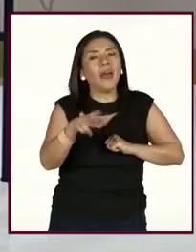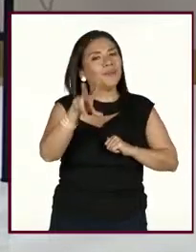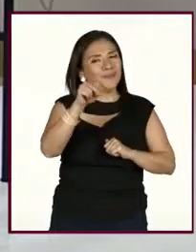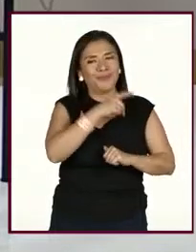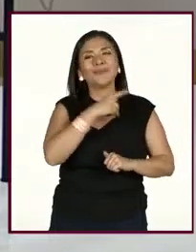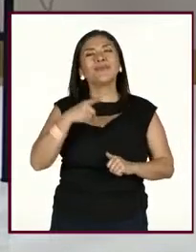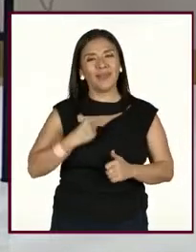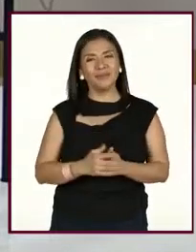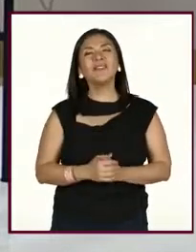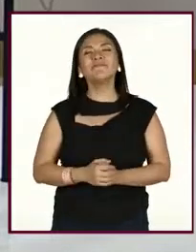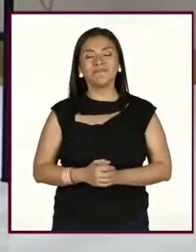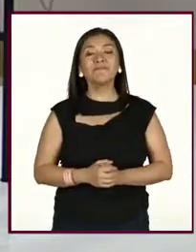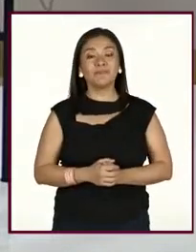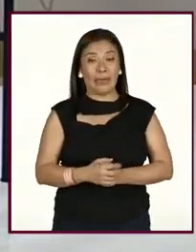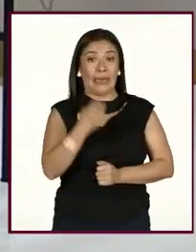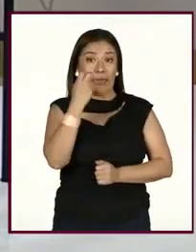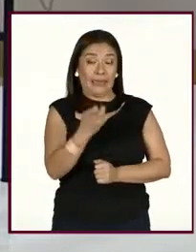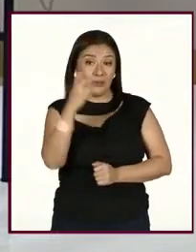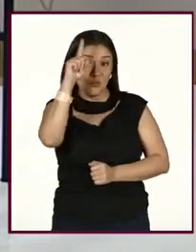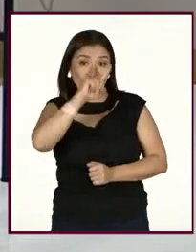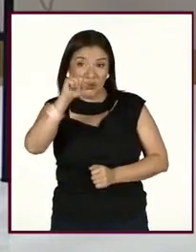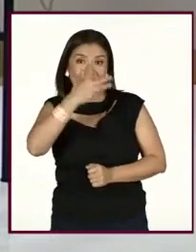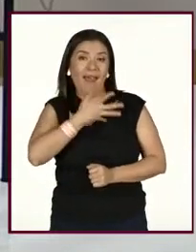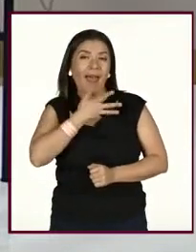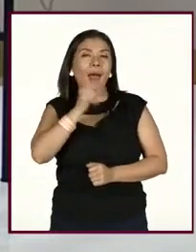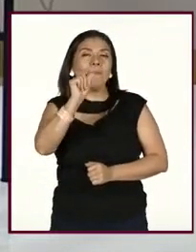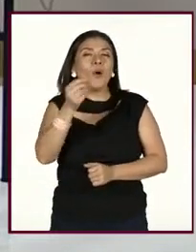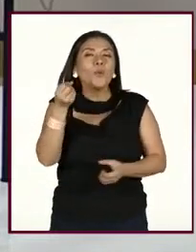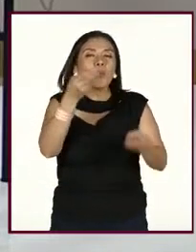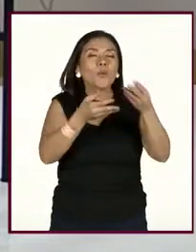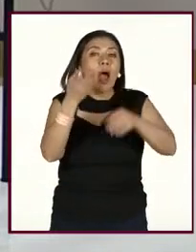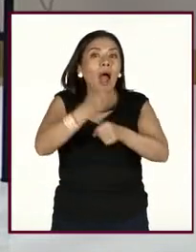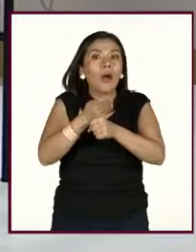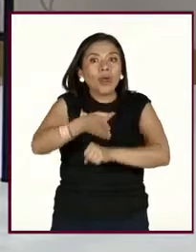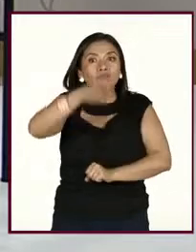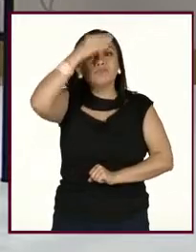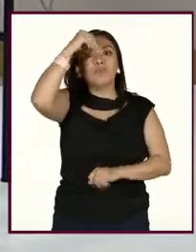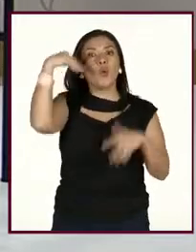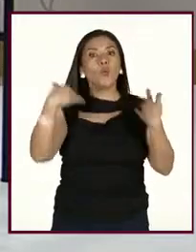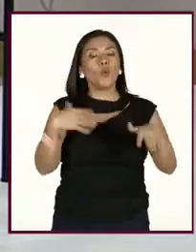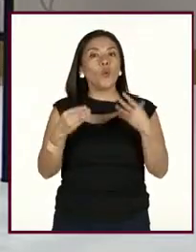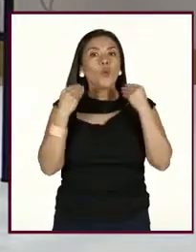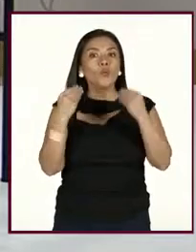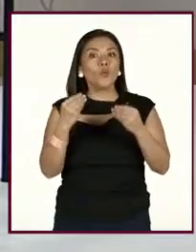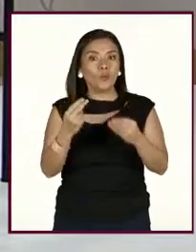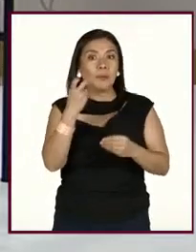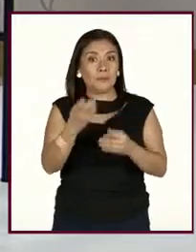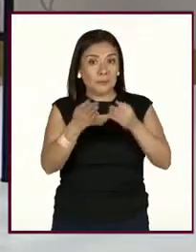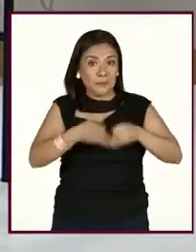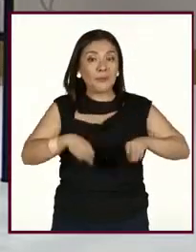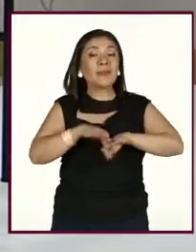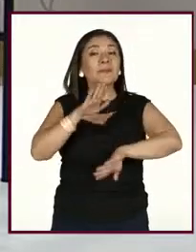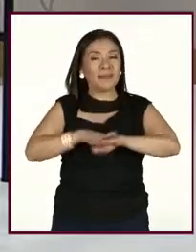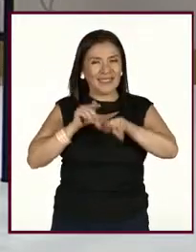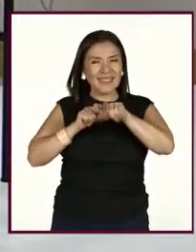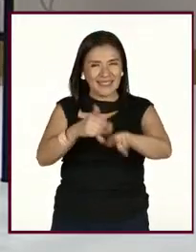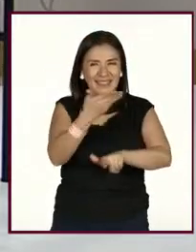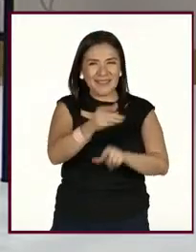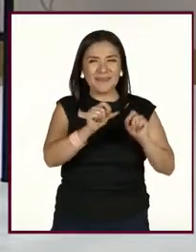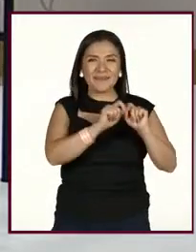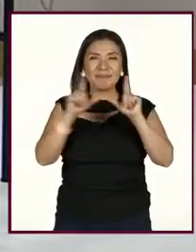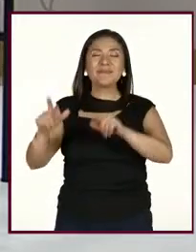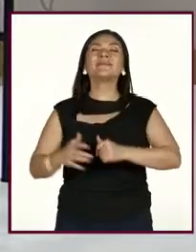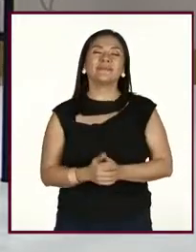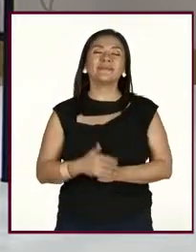Perfecto, bueno, pues esa es alguna de las recomendaciones y estamos aprendiendo mucho, maestra Marisa, ¿qué te parece si continuamos con tu presentación?